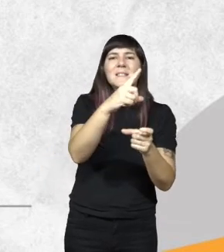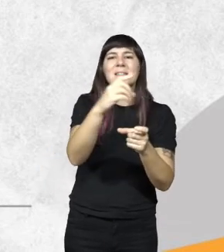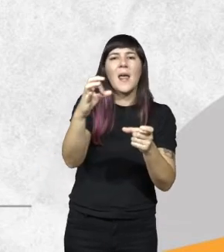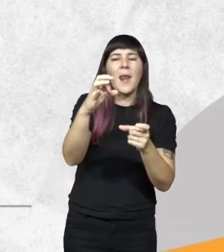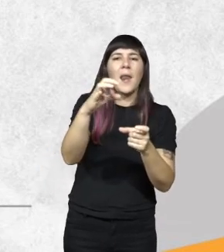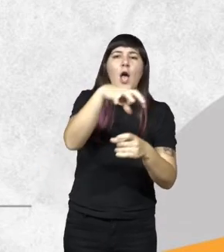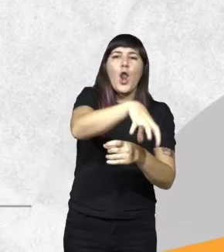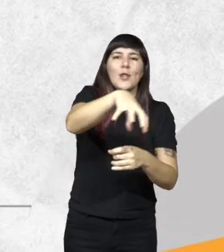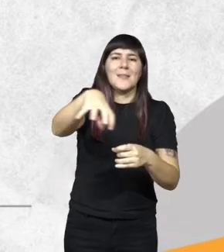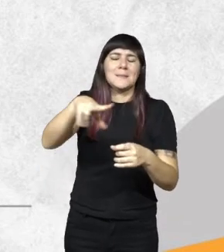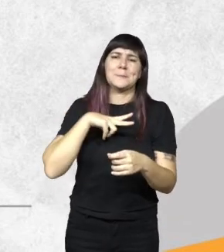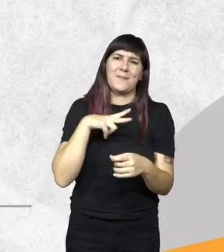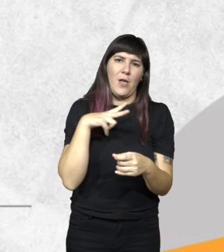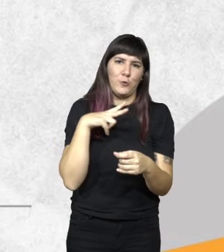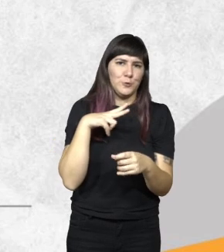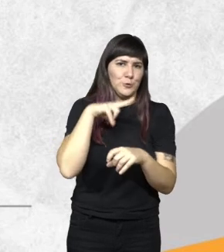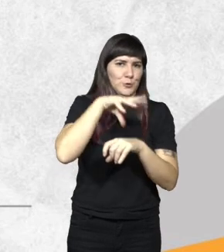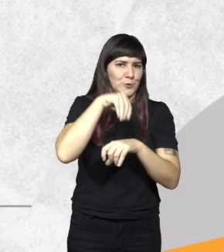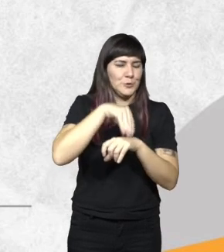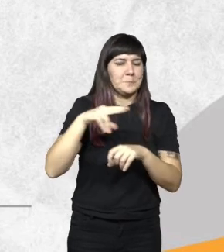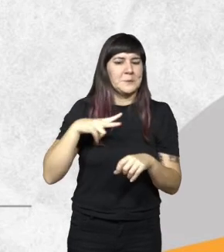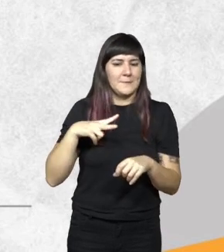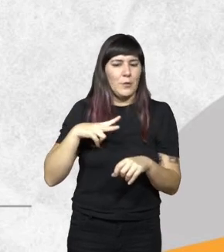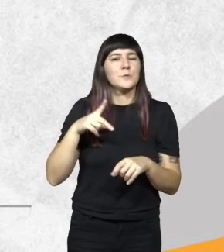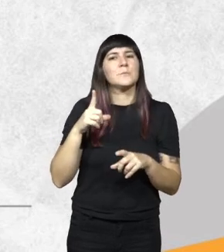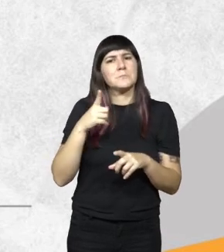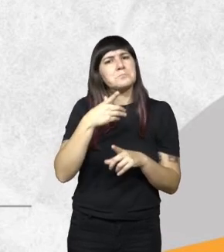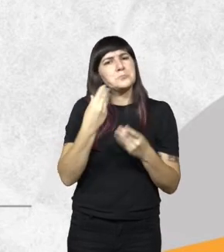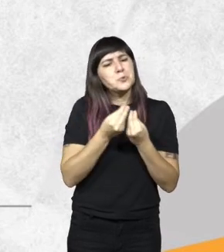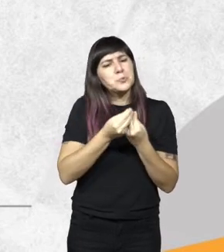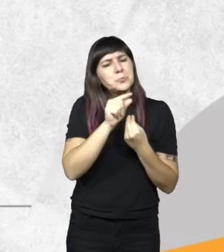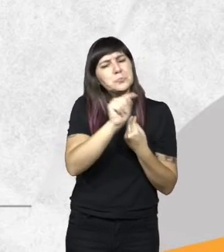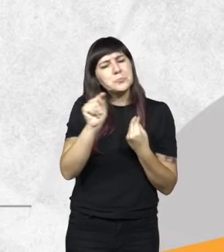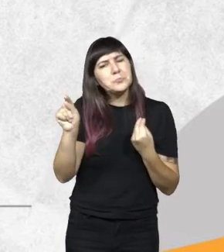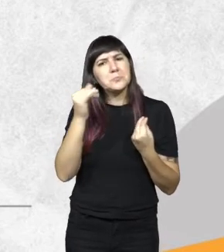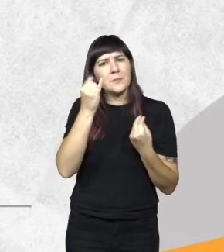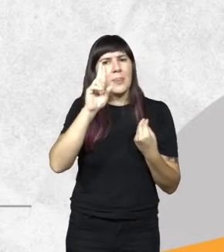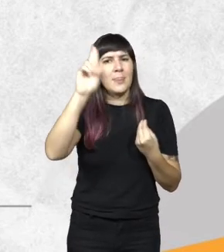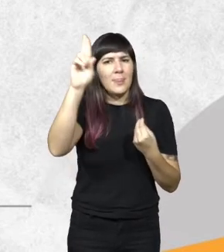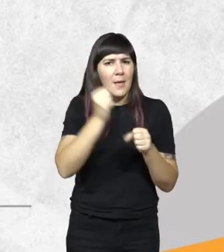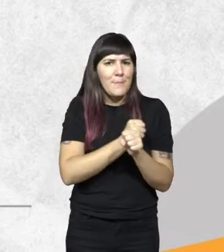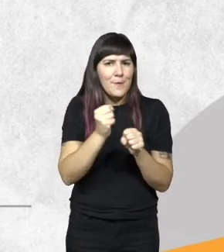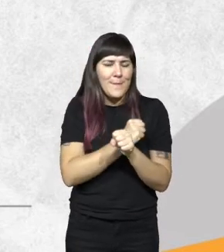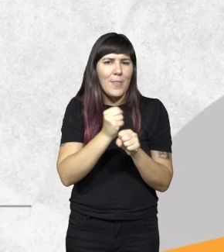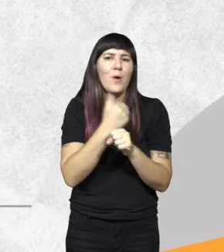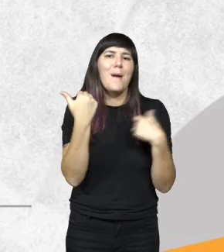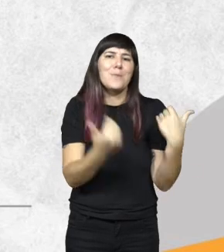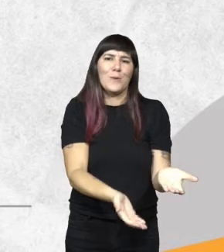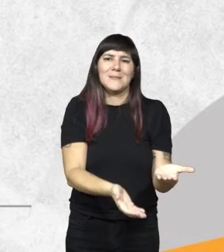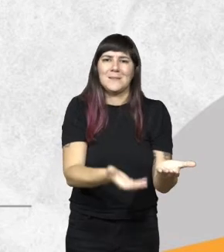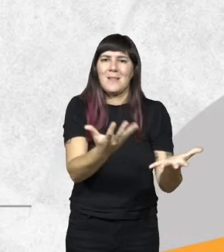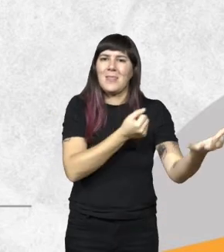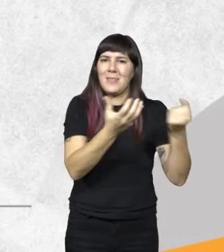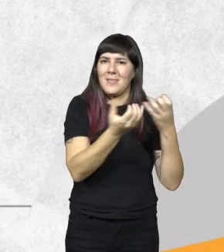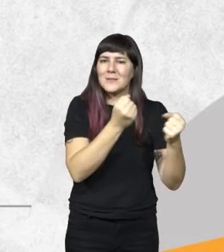lotes privados que muchos de ellos están habilitados para realizar aprovechamientos sustentables del bosque nativo